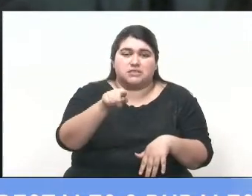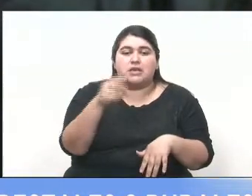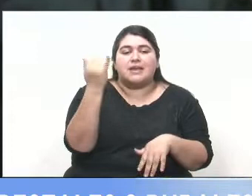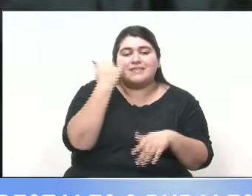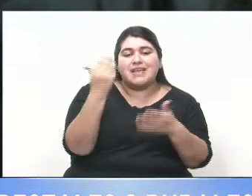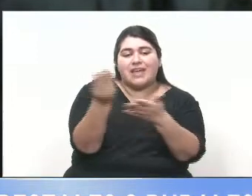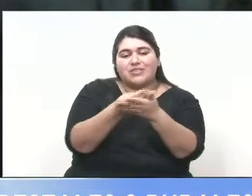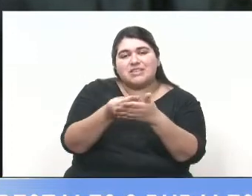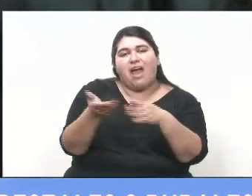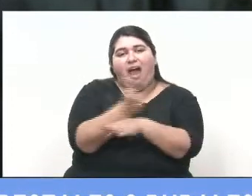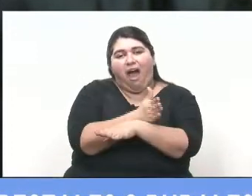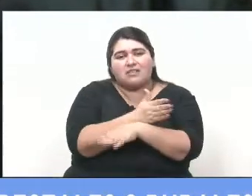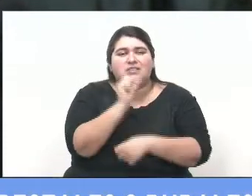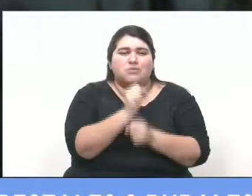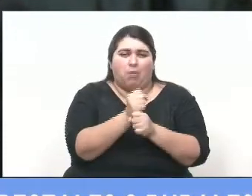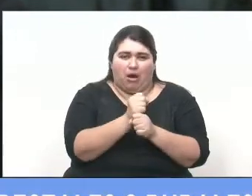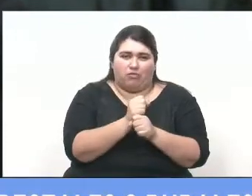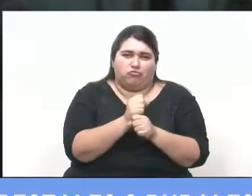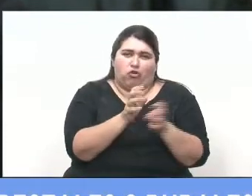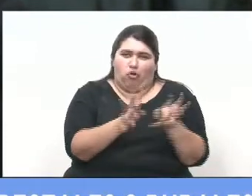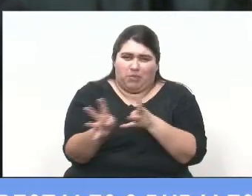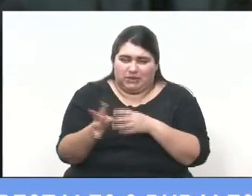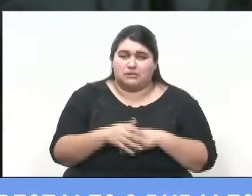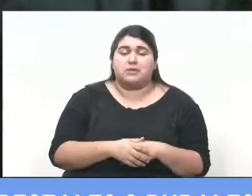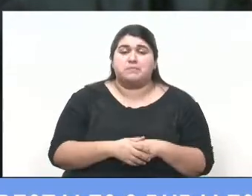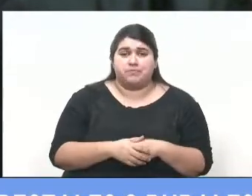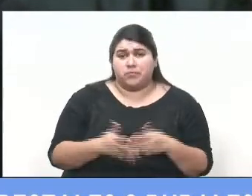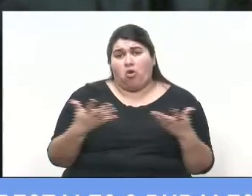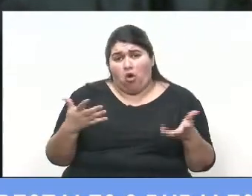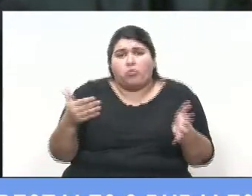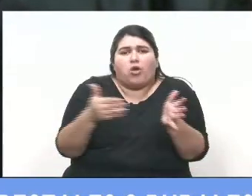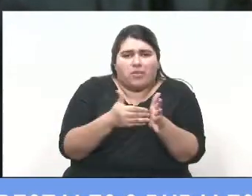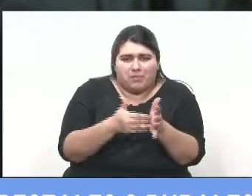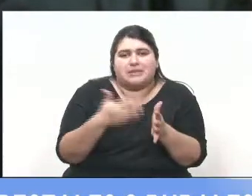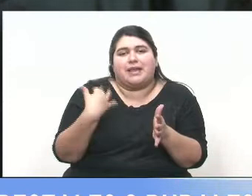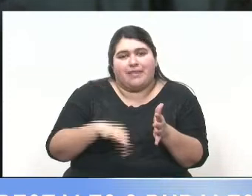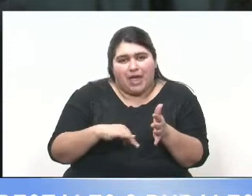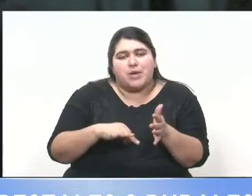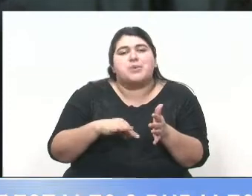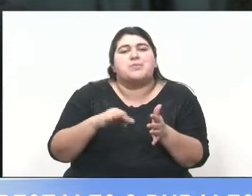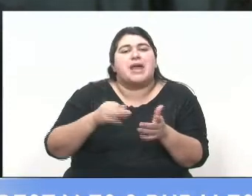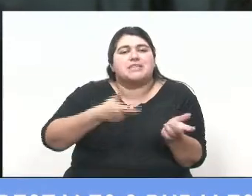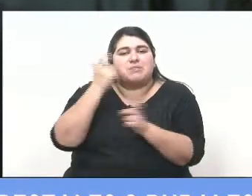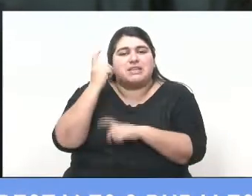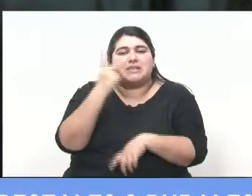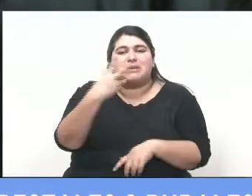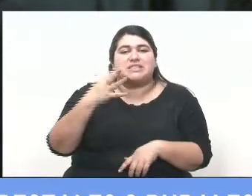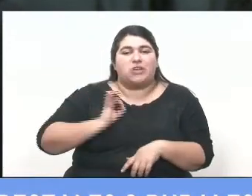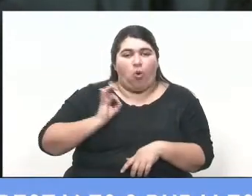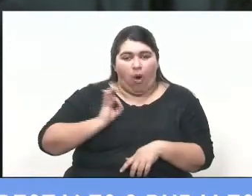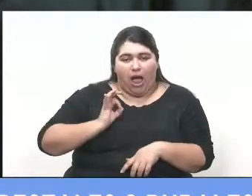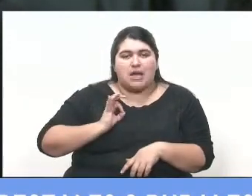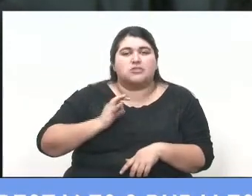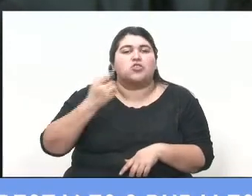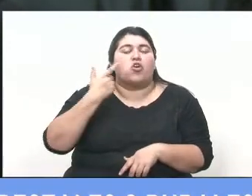combatientes. Implica, por supuesto, que tienen que acreditar 25 años de servicios en unidades operativas